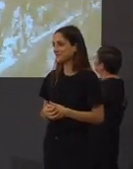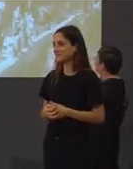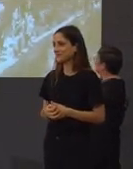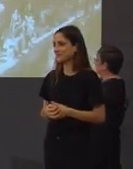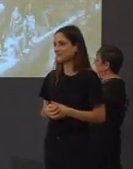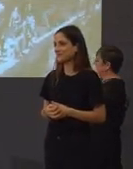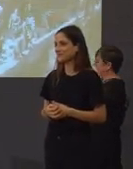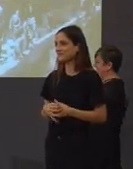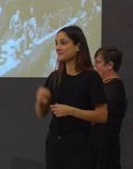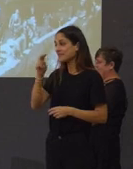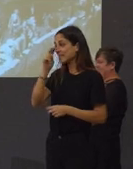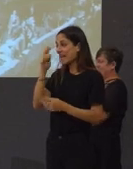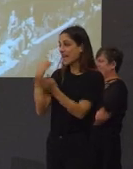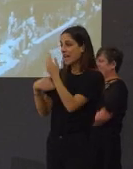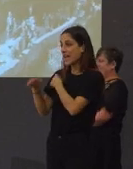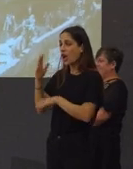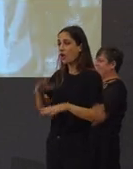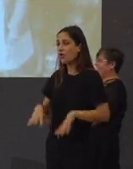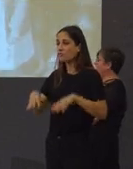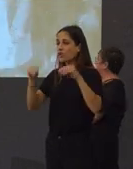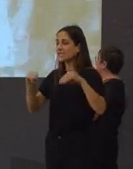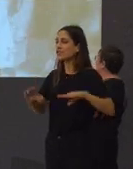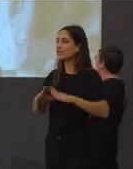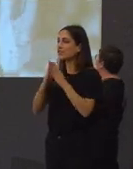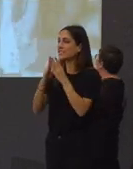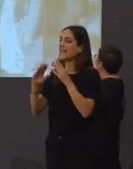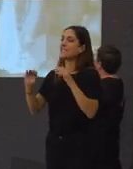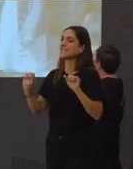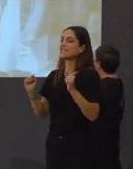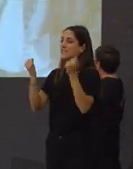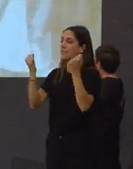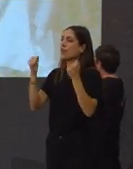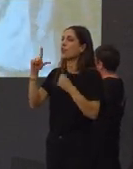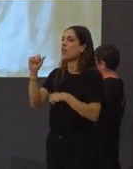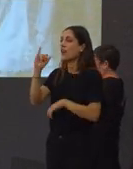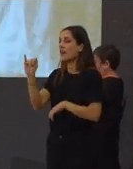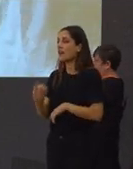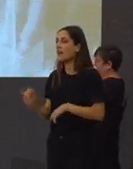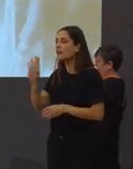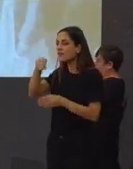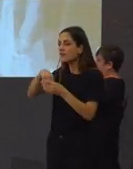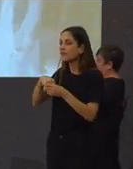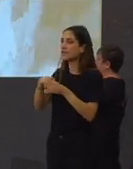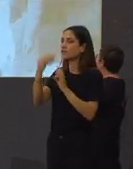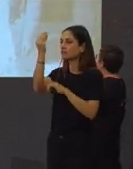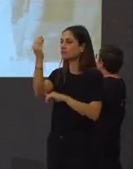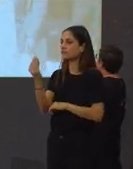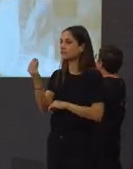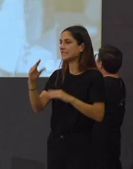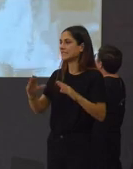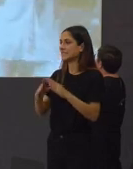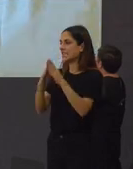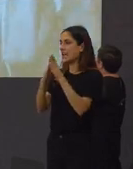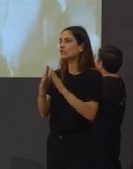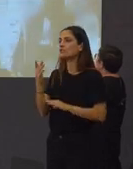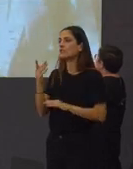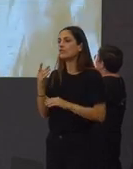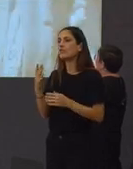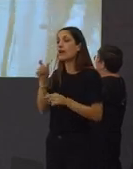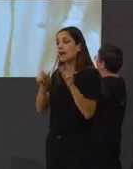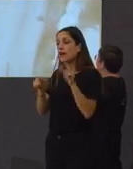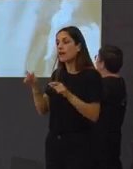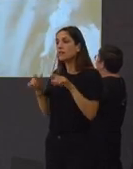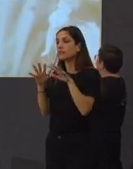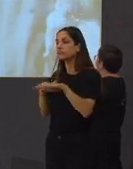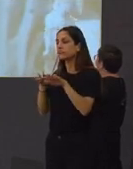El antiguo monasterio benedictino San Salvador de Lérez encierra la imagen del santo. La piedad y el fervor aldeanos tienen ocasión de